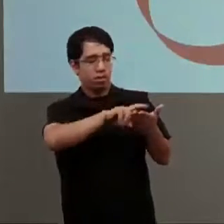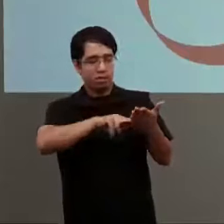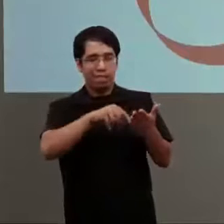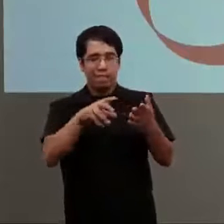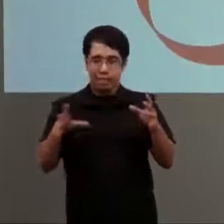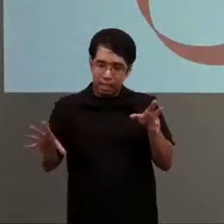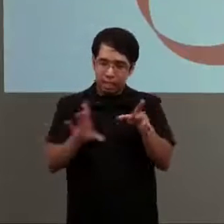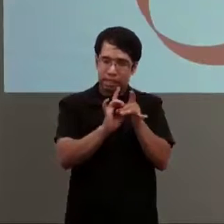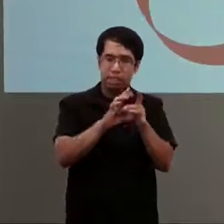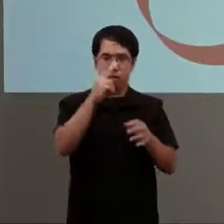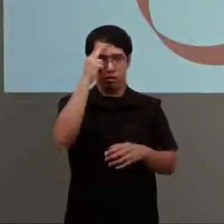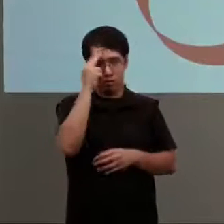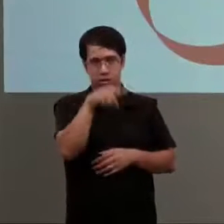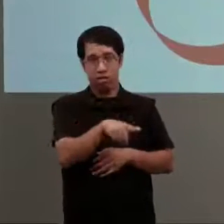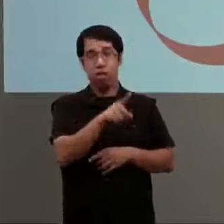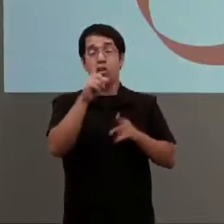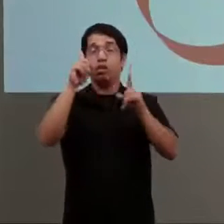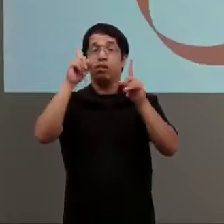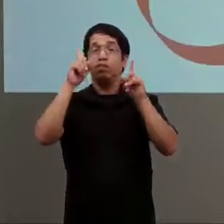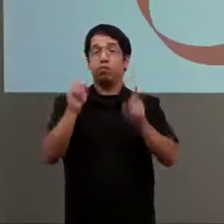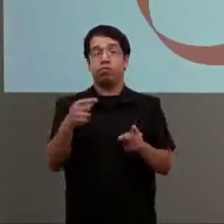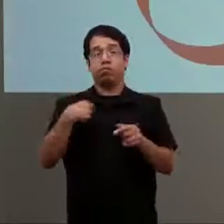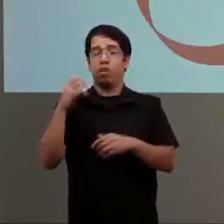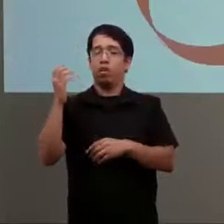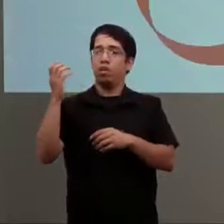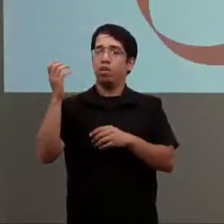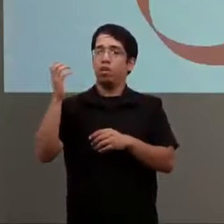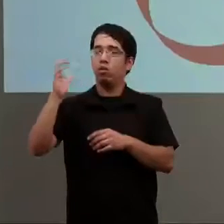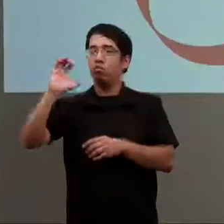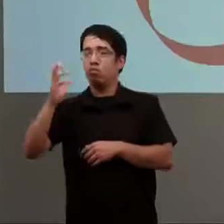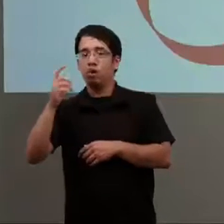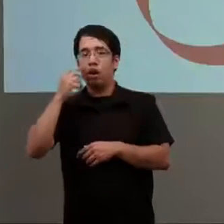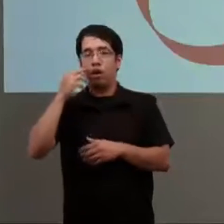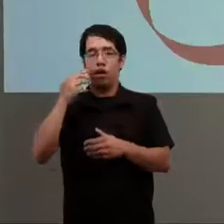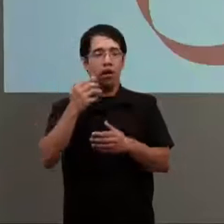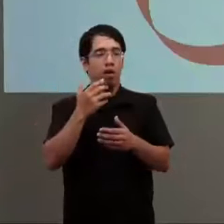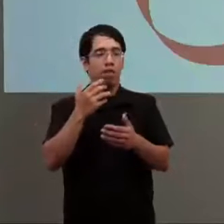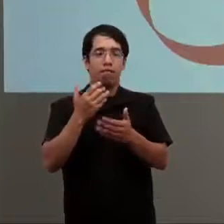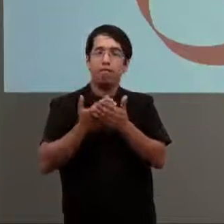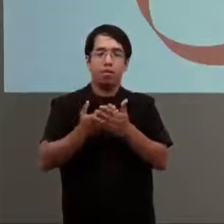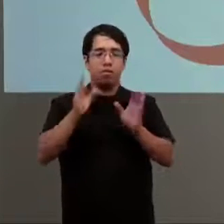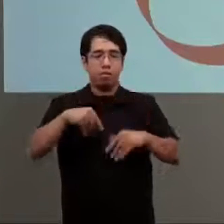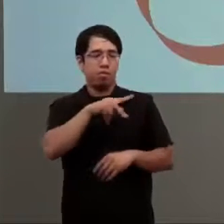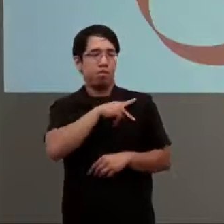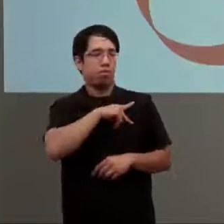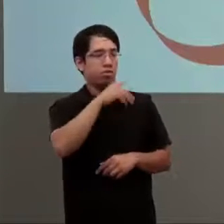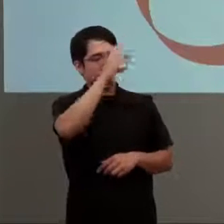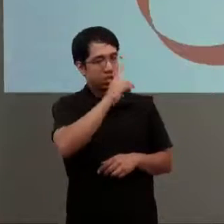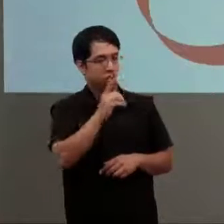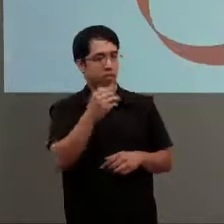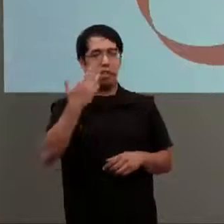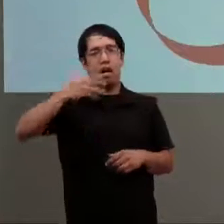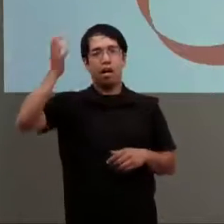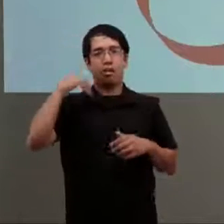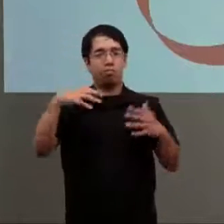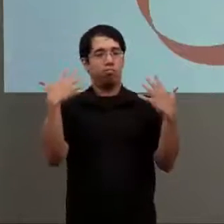relación a eso y también las recomendaciones y vivencia de las personas con discapacidad en los